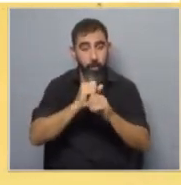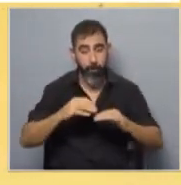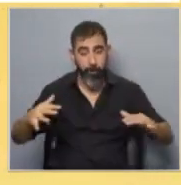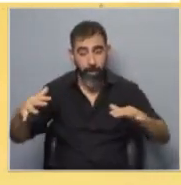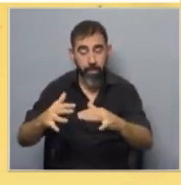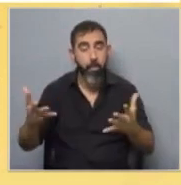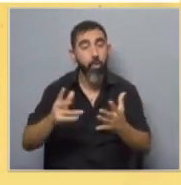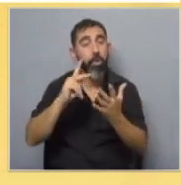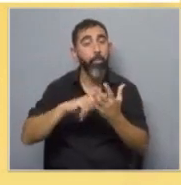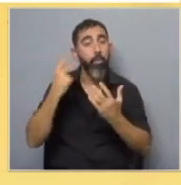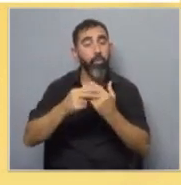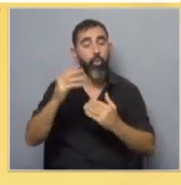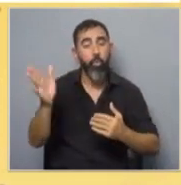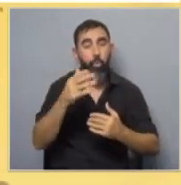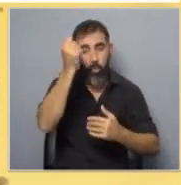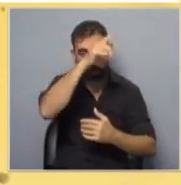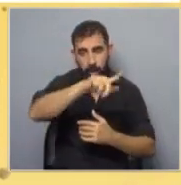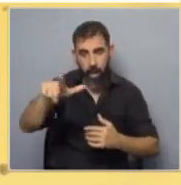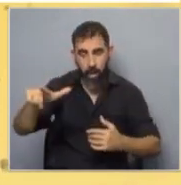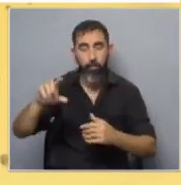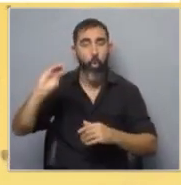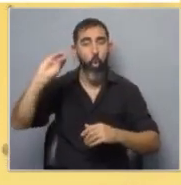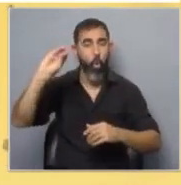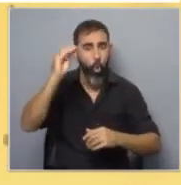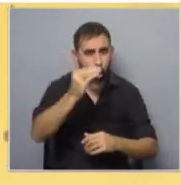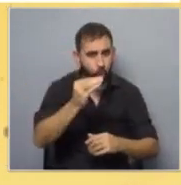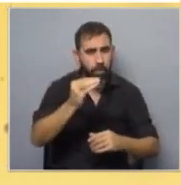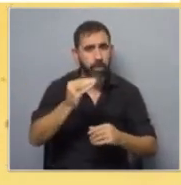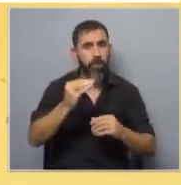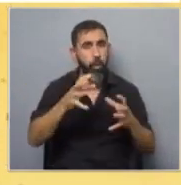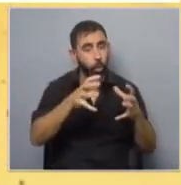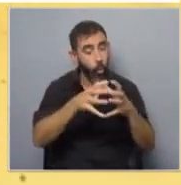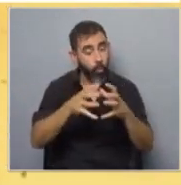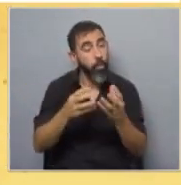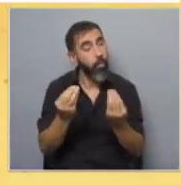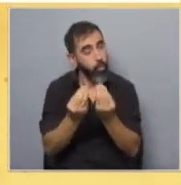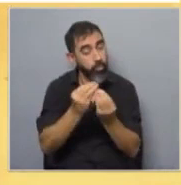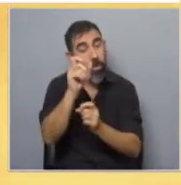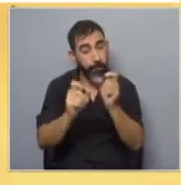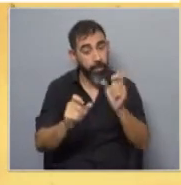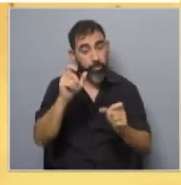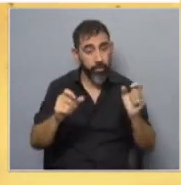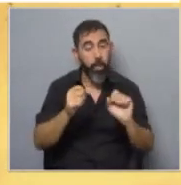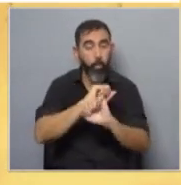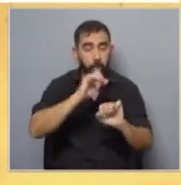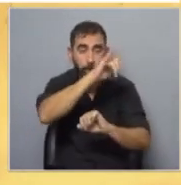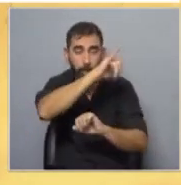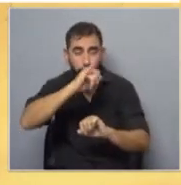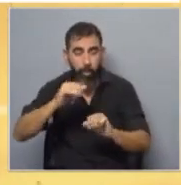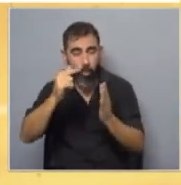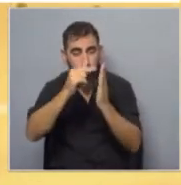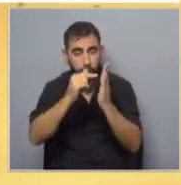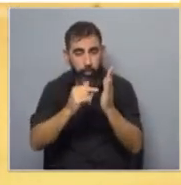Ahora hay un proyecto con productores rurales, con jóvenes. Son cantidades interesantes de gente donde vos podés sacar promedios de esos